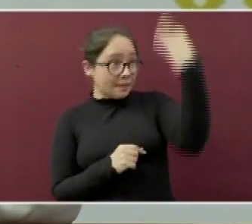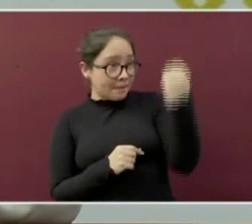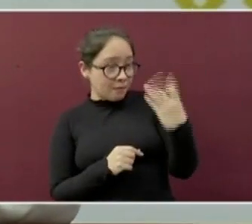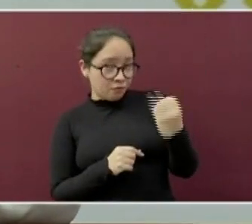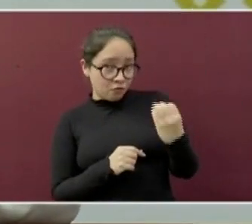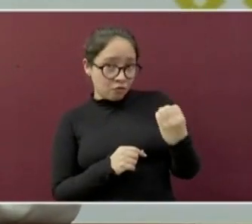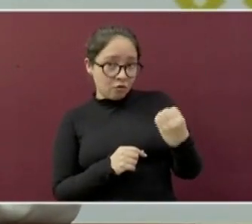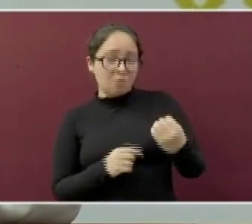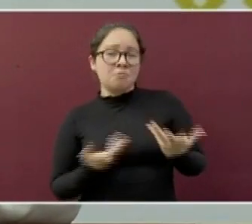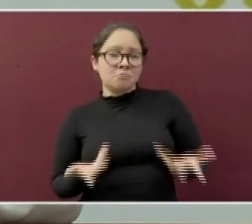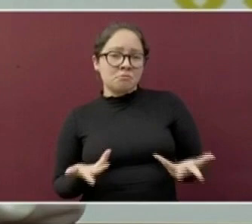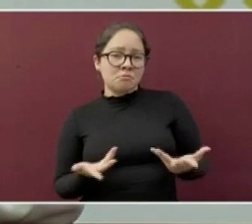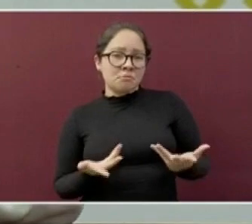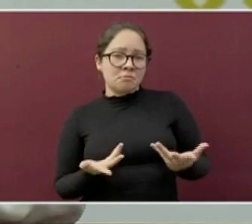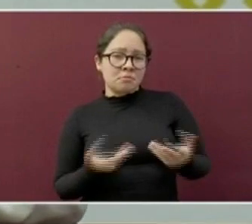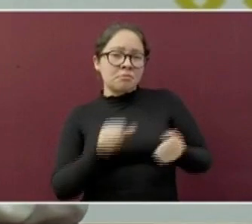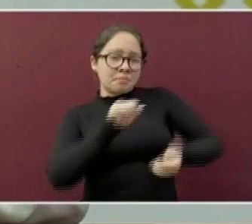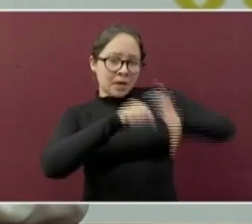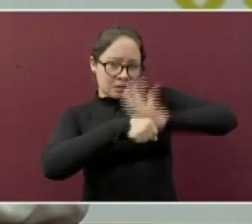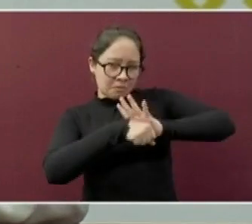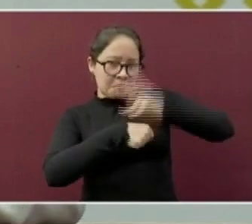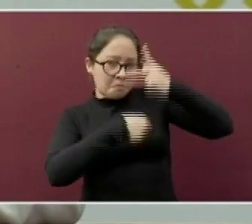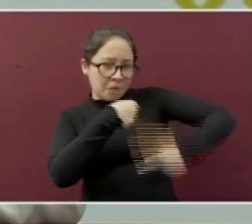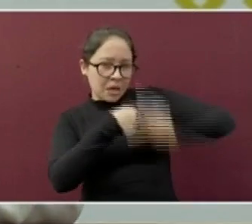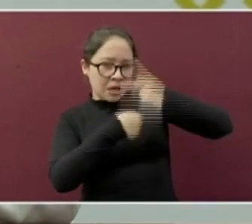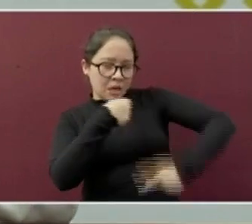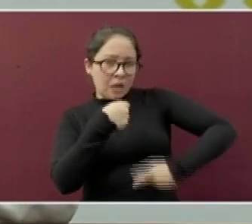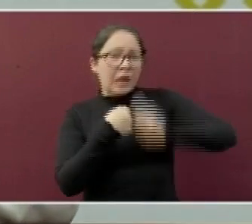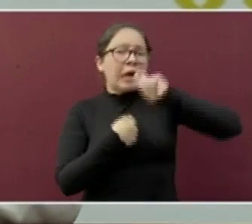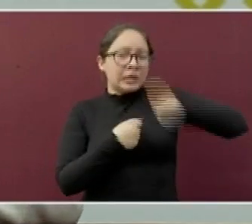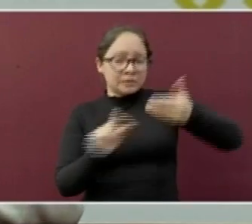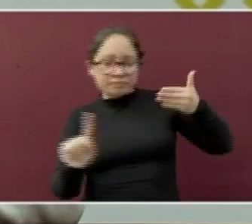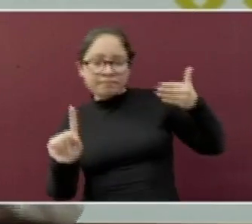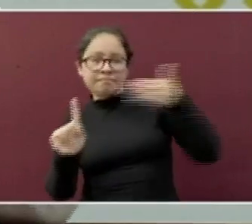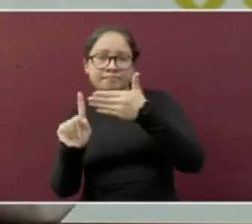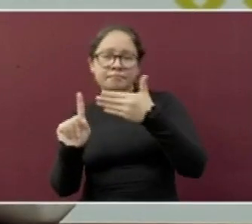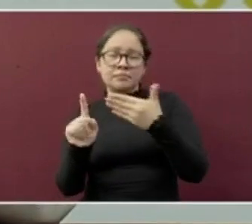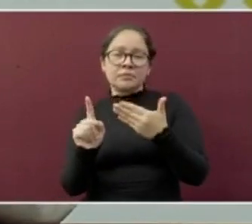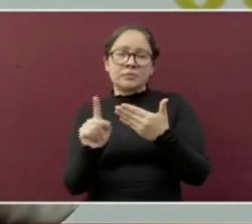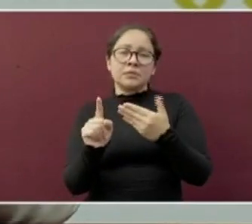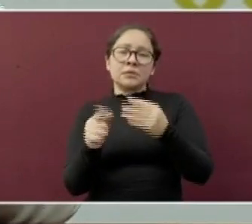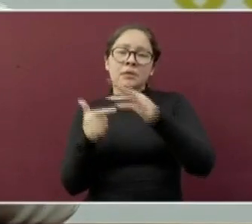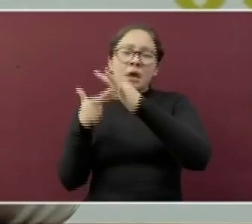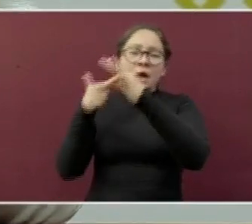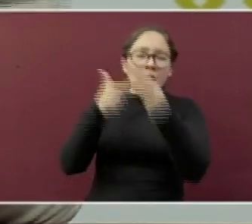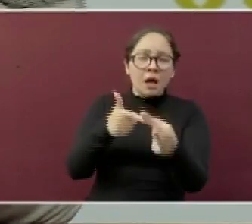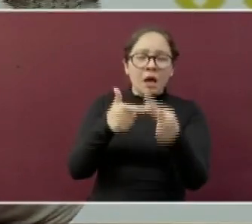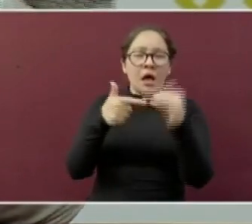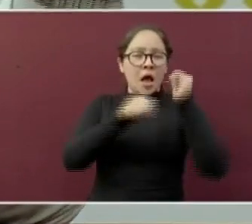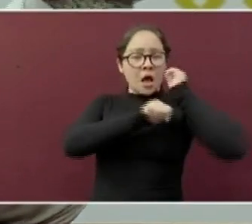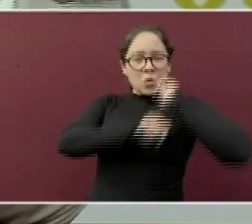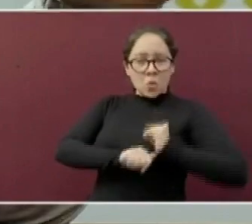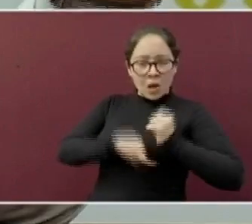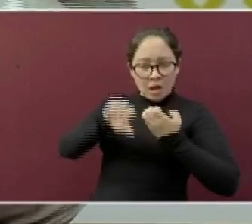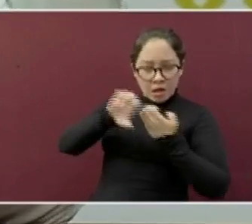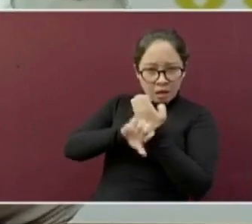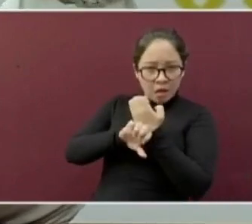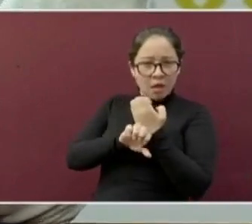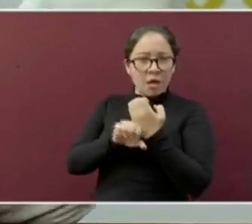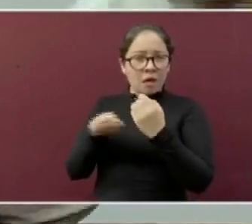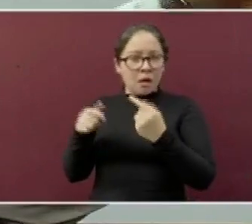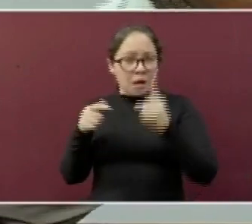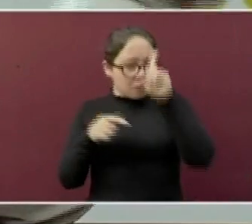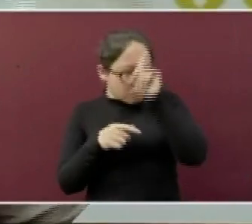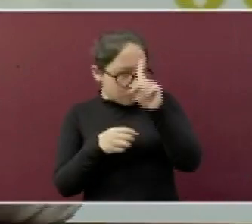de riesgo sanitario tiene como objetivo guiar a las autoridades estatales,